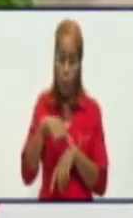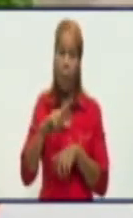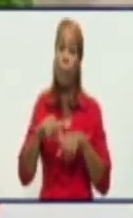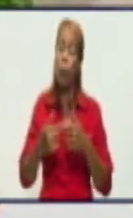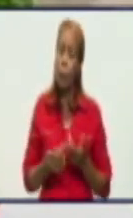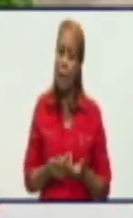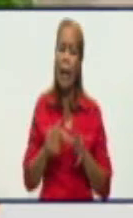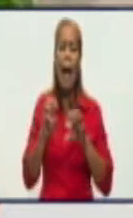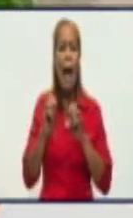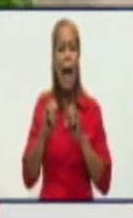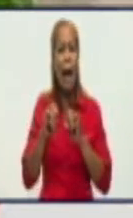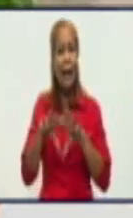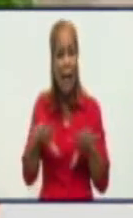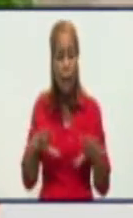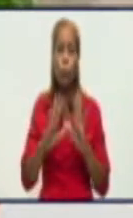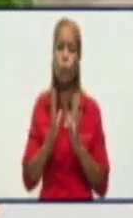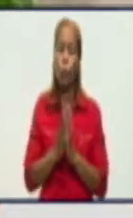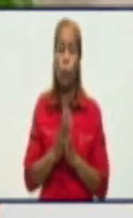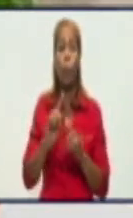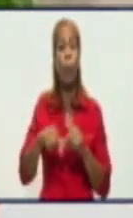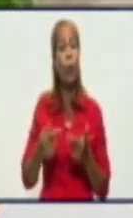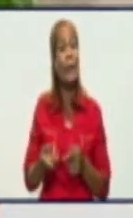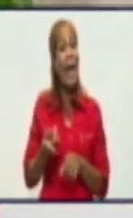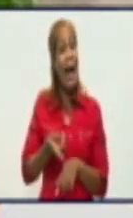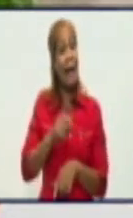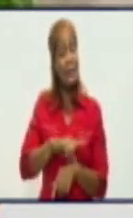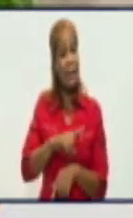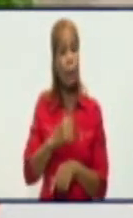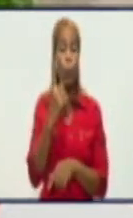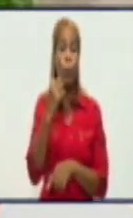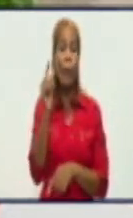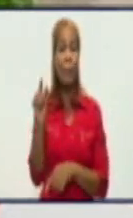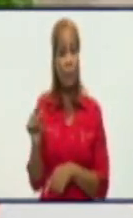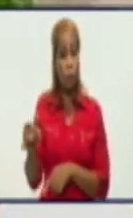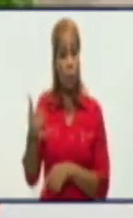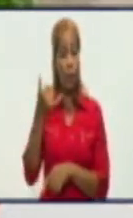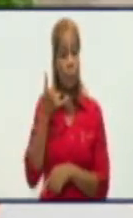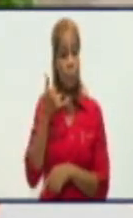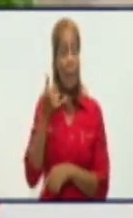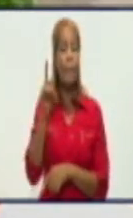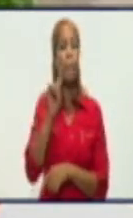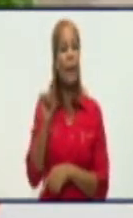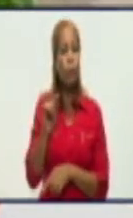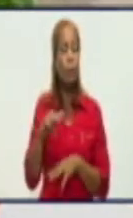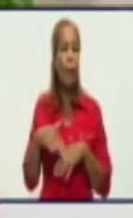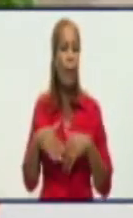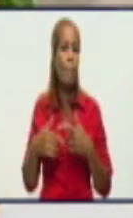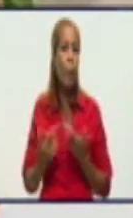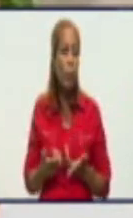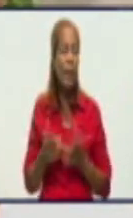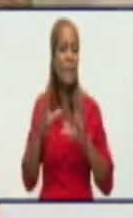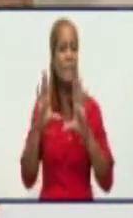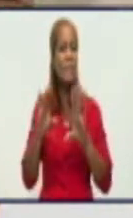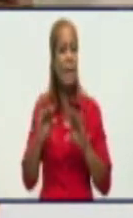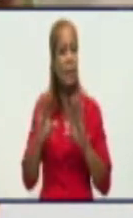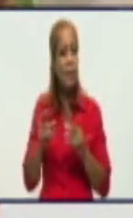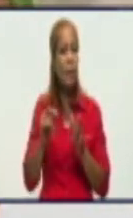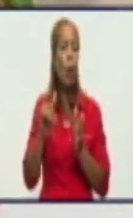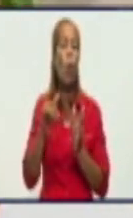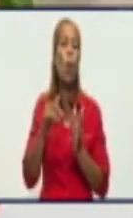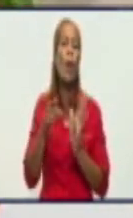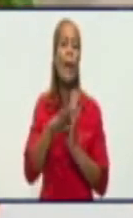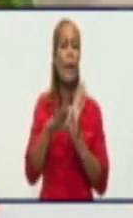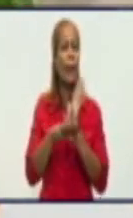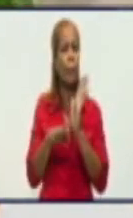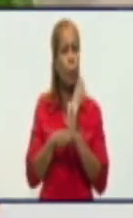aclaración? Ayer un televidente me preguntaba que por qué se había dicho en el programa que X día la